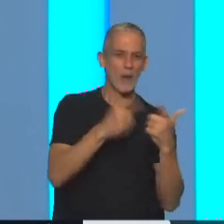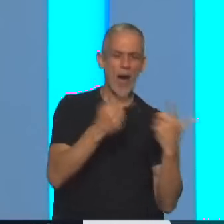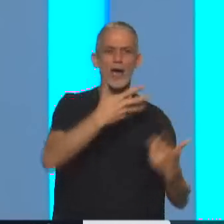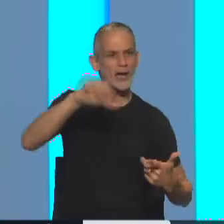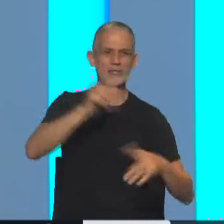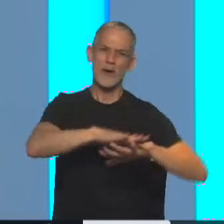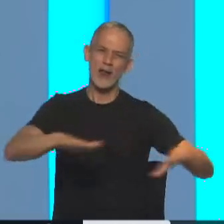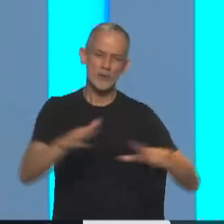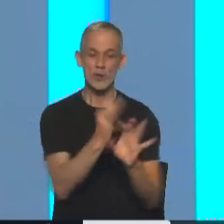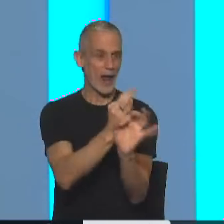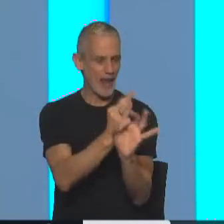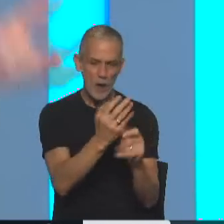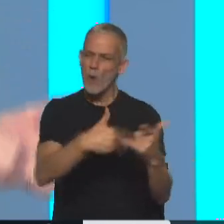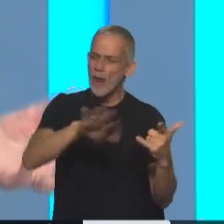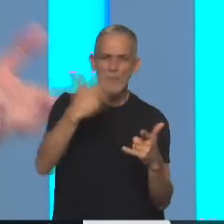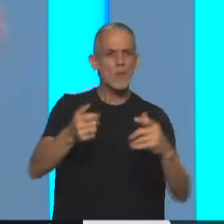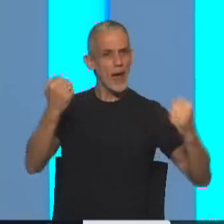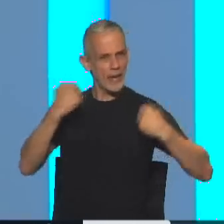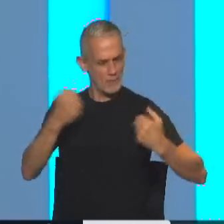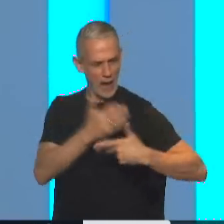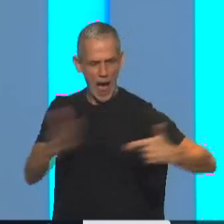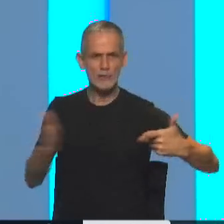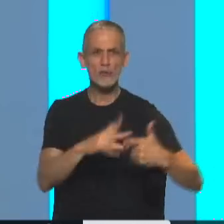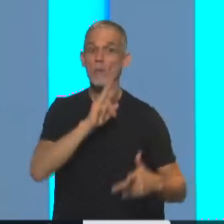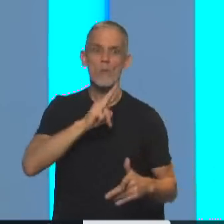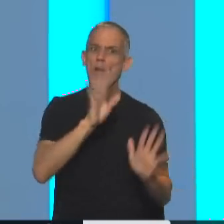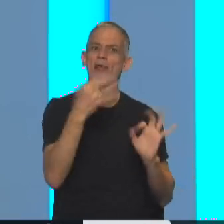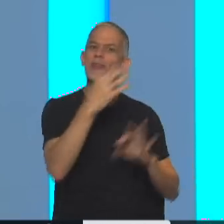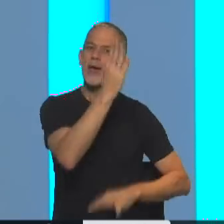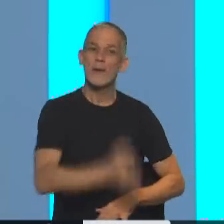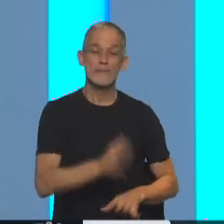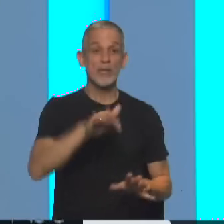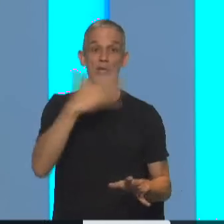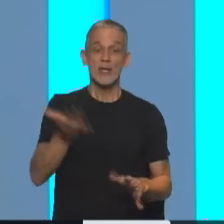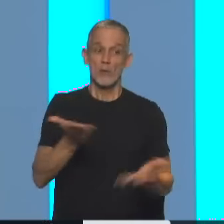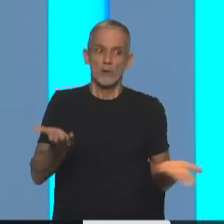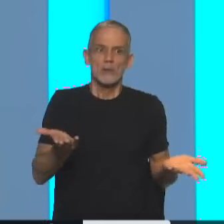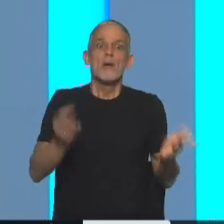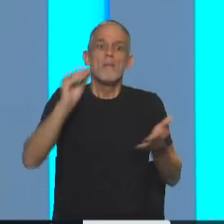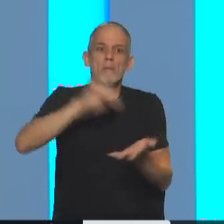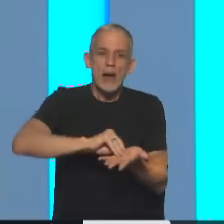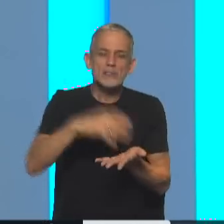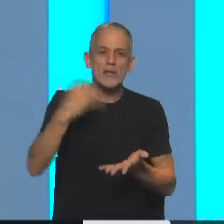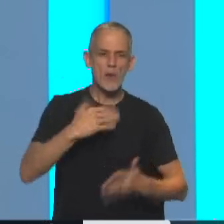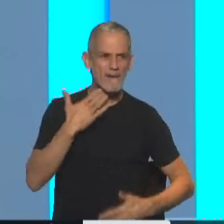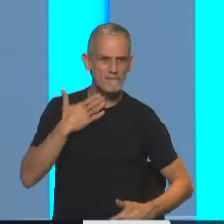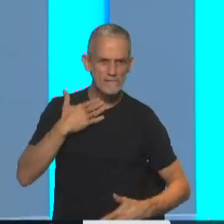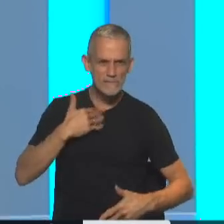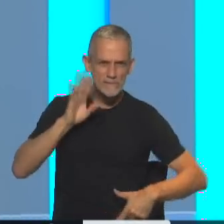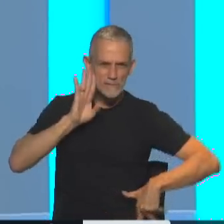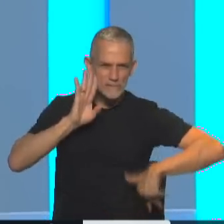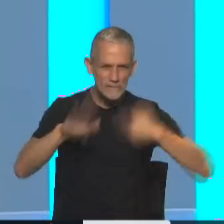chicos al gimnasio, al colegio, que después vaya al gimnasio, y después se le exige también que tenga deseo de tener